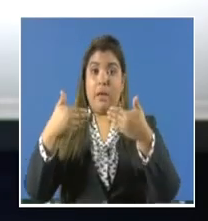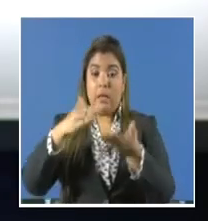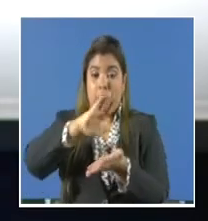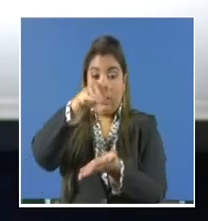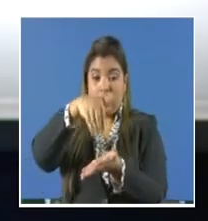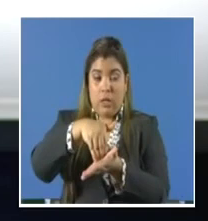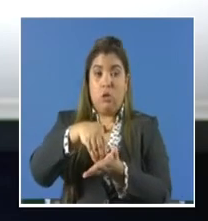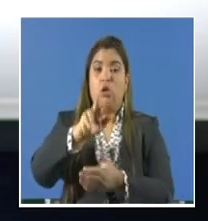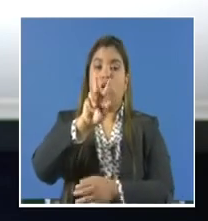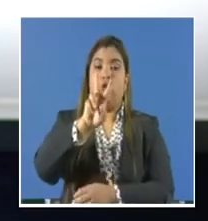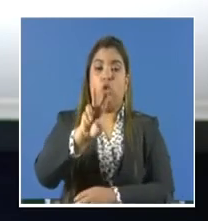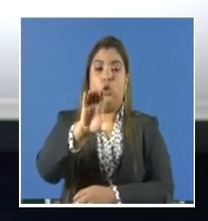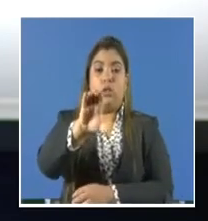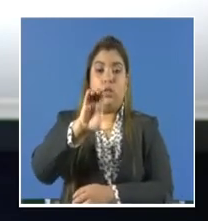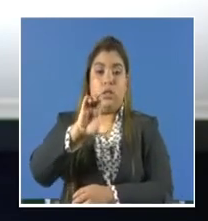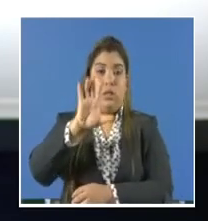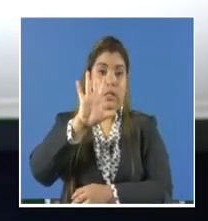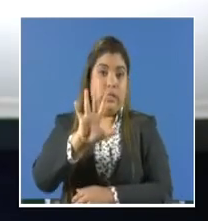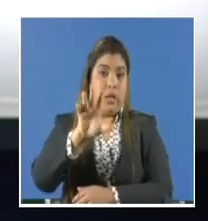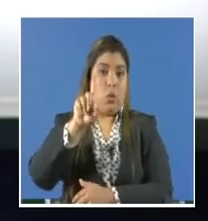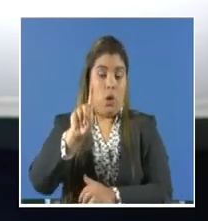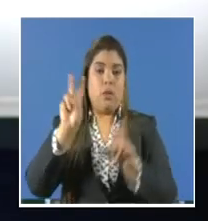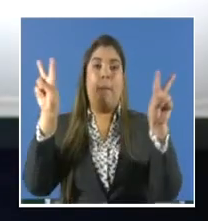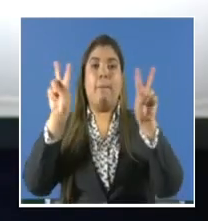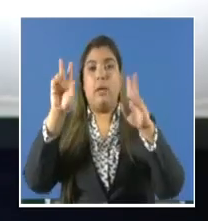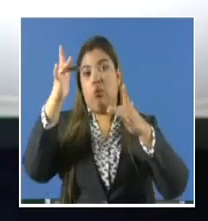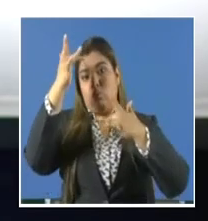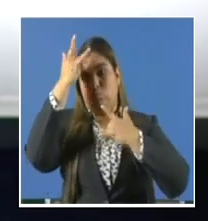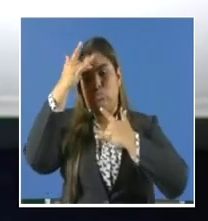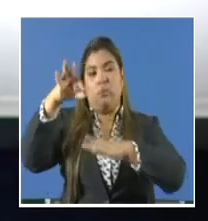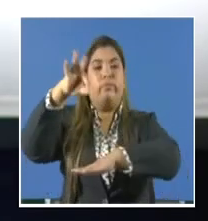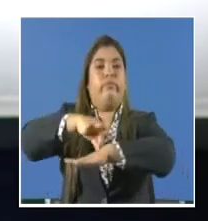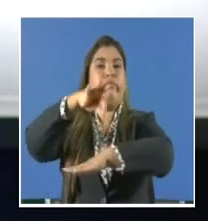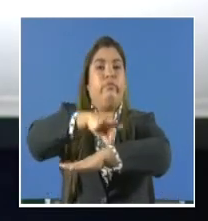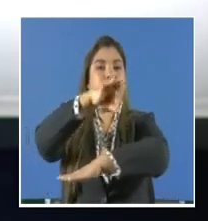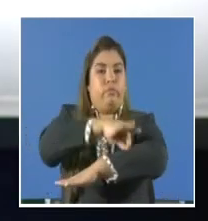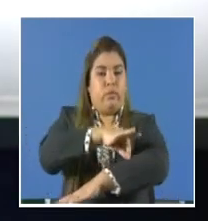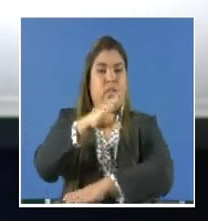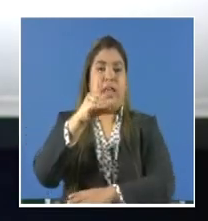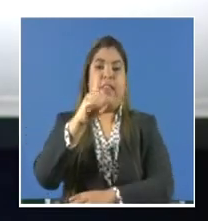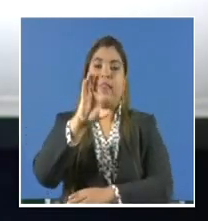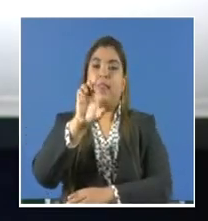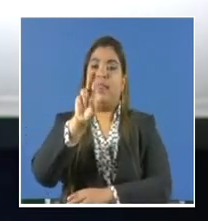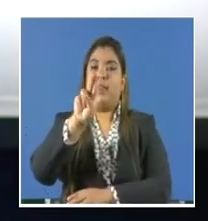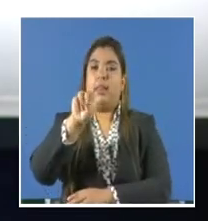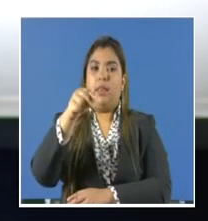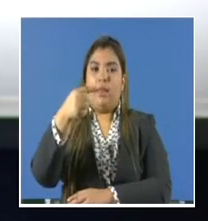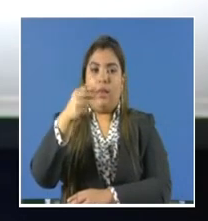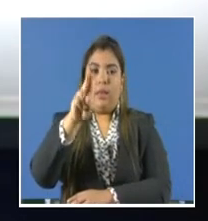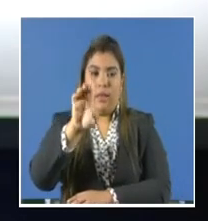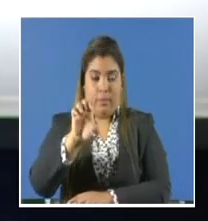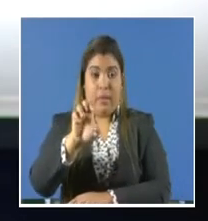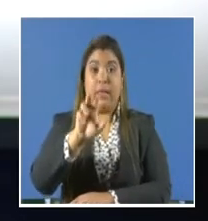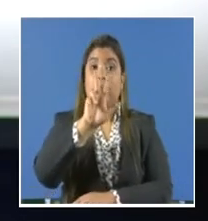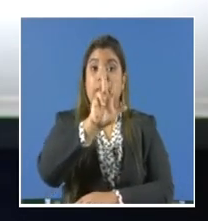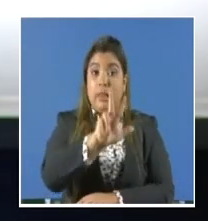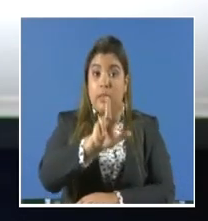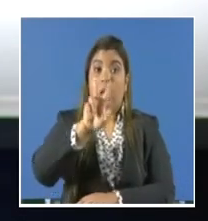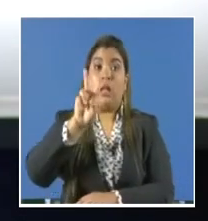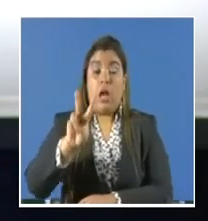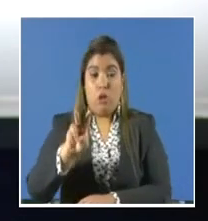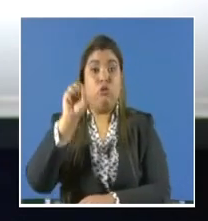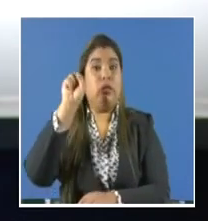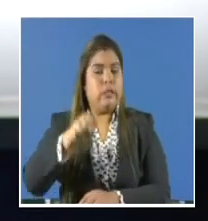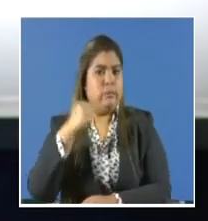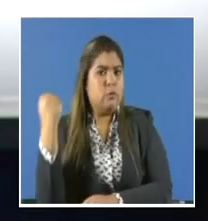detectado 251 casos. De ellos, se ha determinado que 32 han sido dengues con